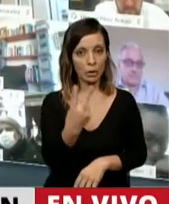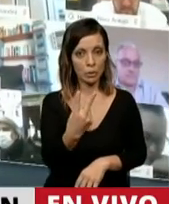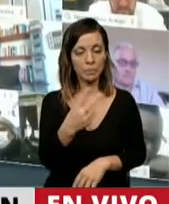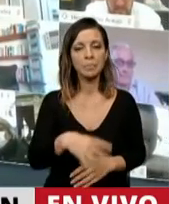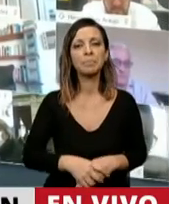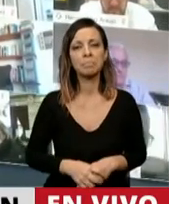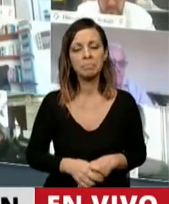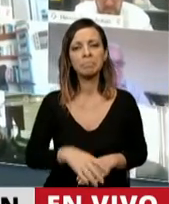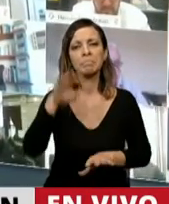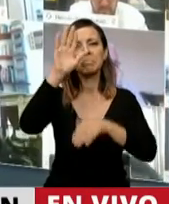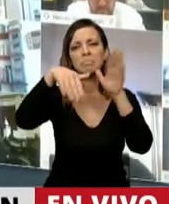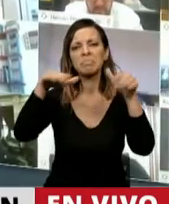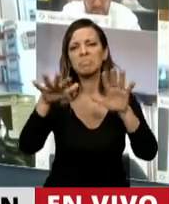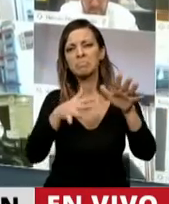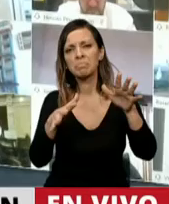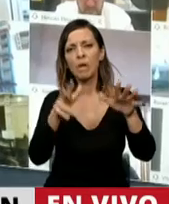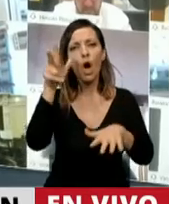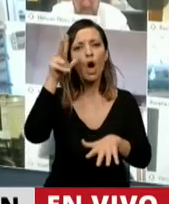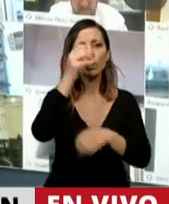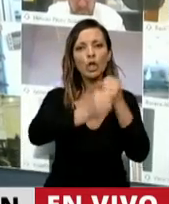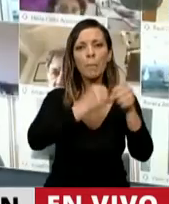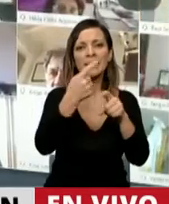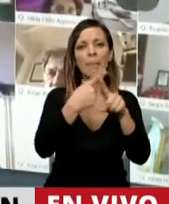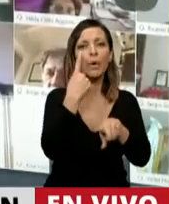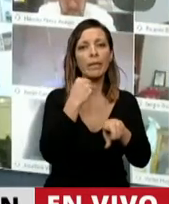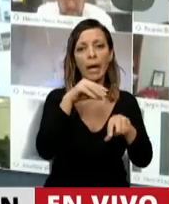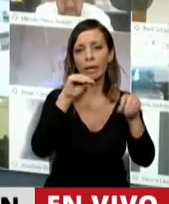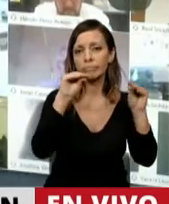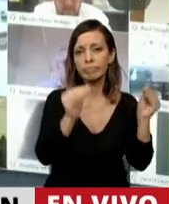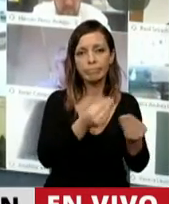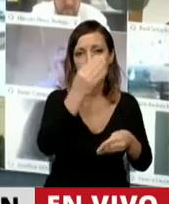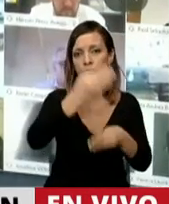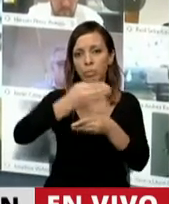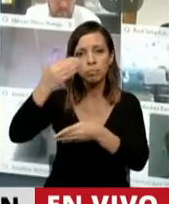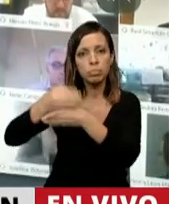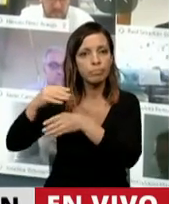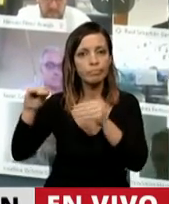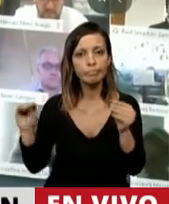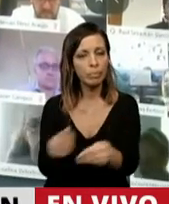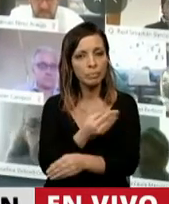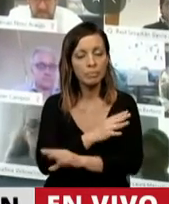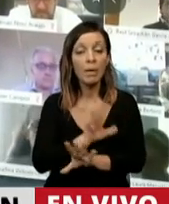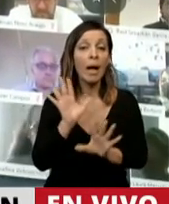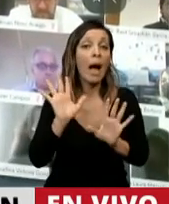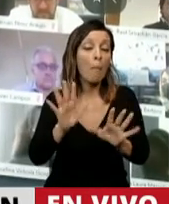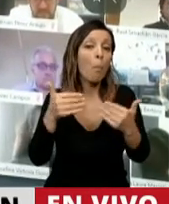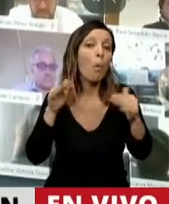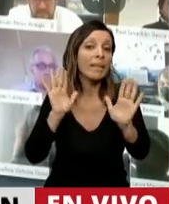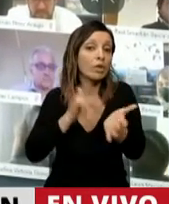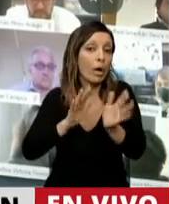se concursaron o quebraron casi ocho empresas por día. Esta puede ser nuestra realidad tras la pandemia.